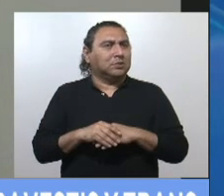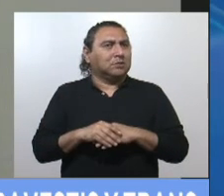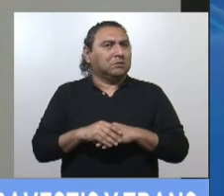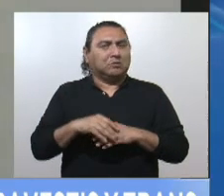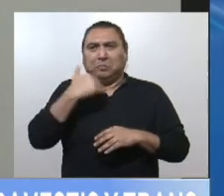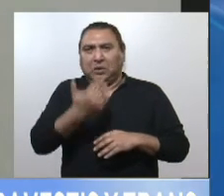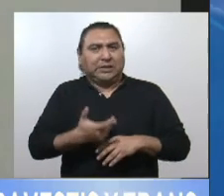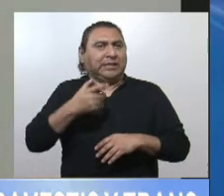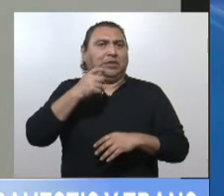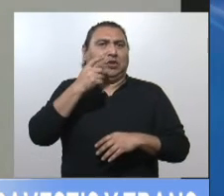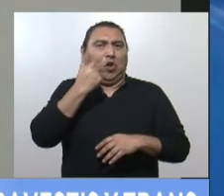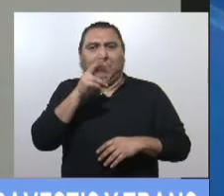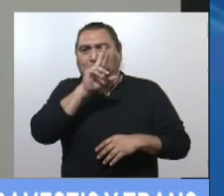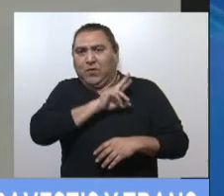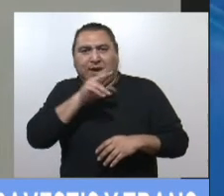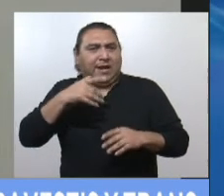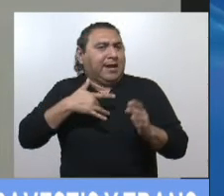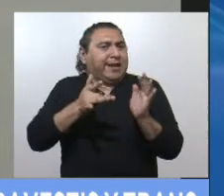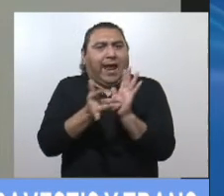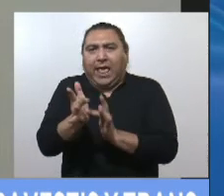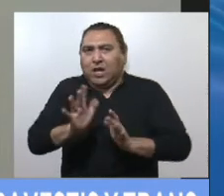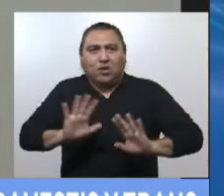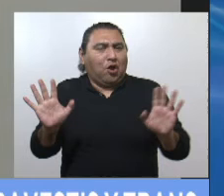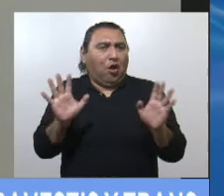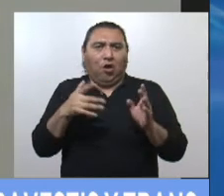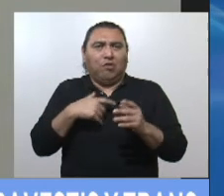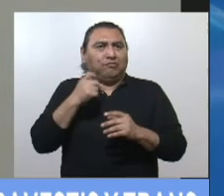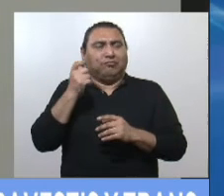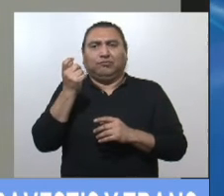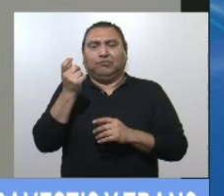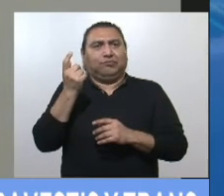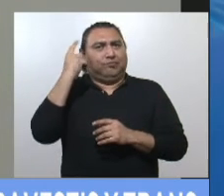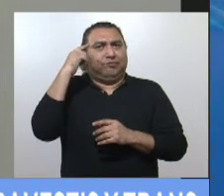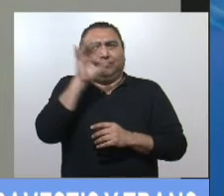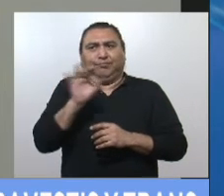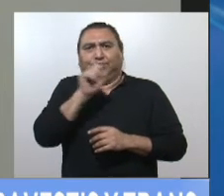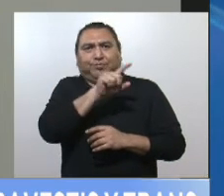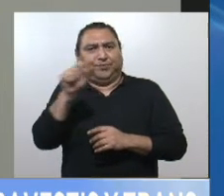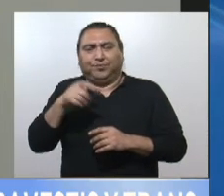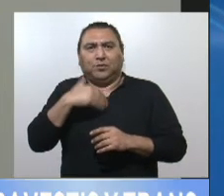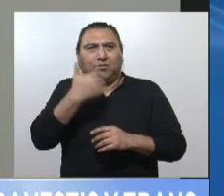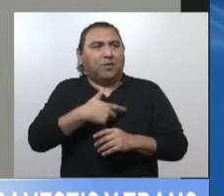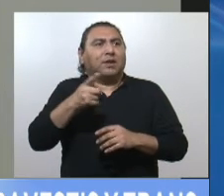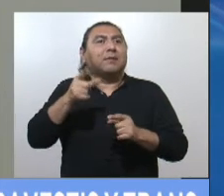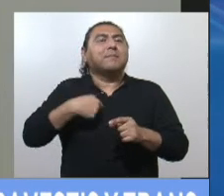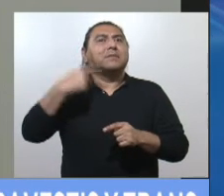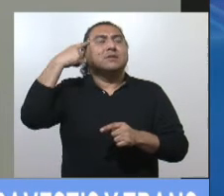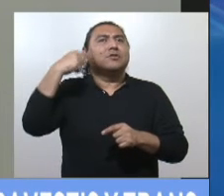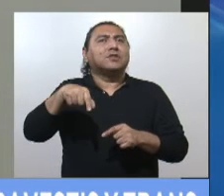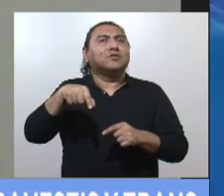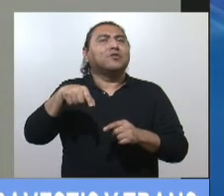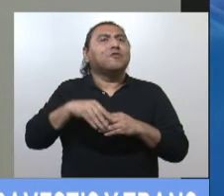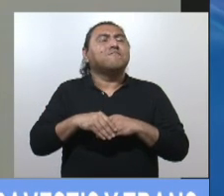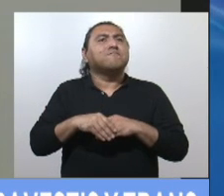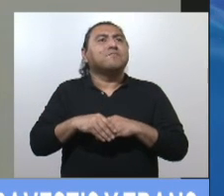sexo, la religión, la ideología. Pero bueno, escuchando a las senadoras pleopinantes en este sentido y